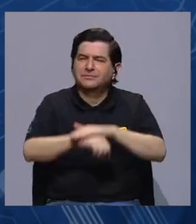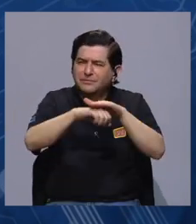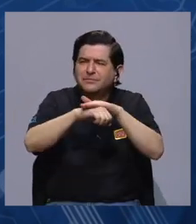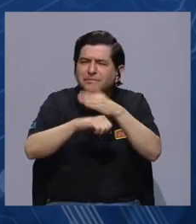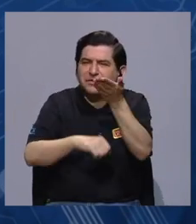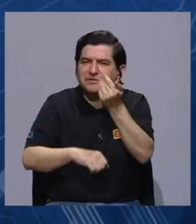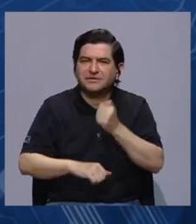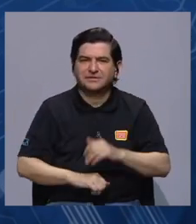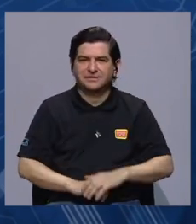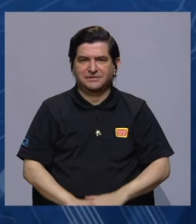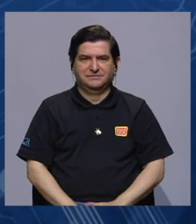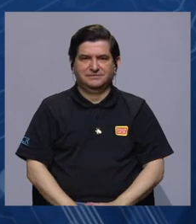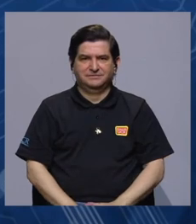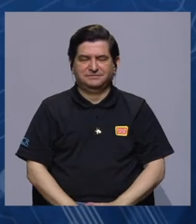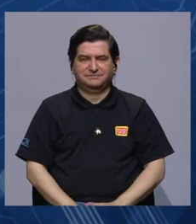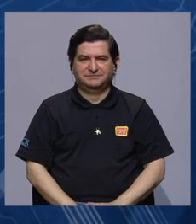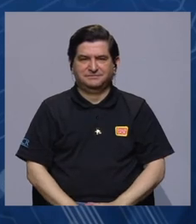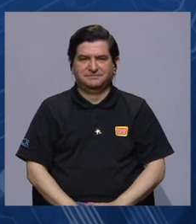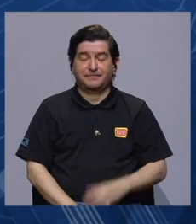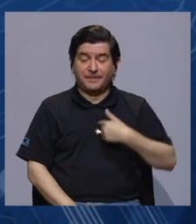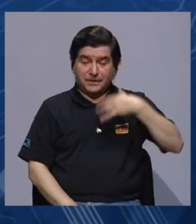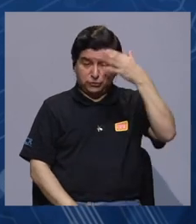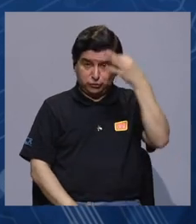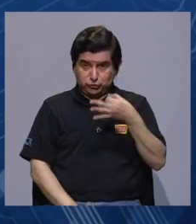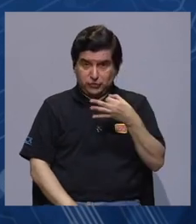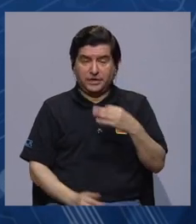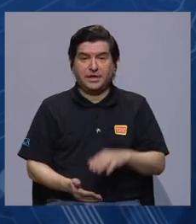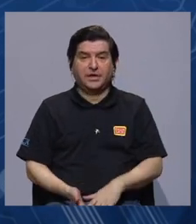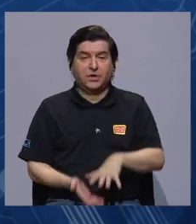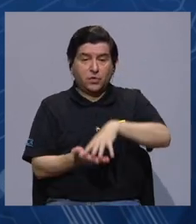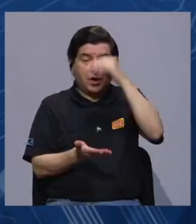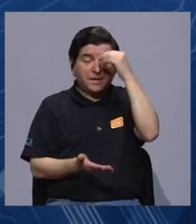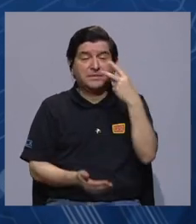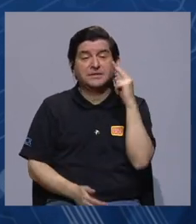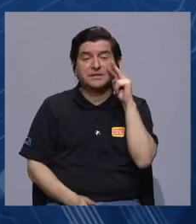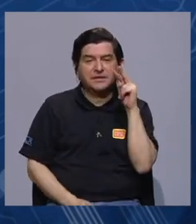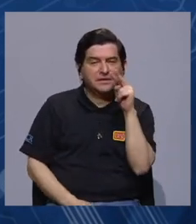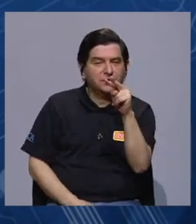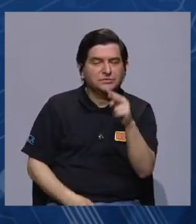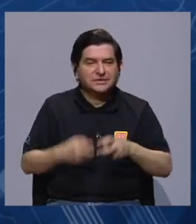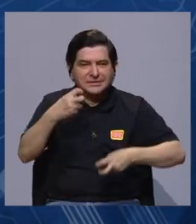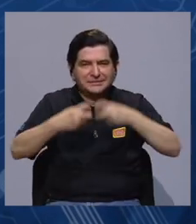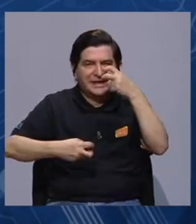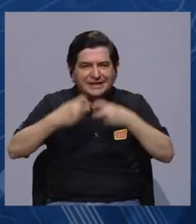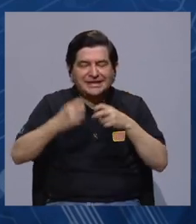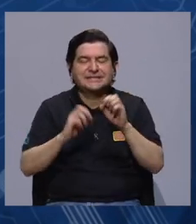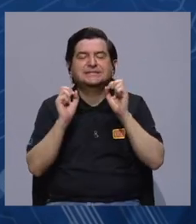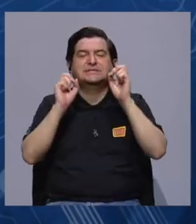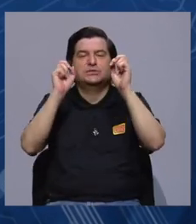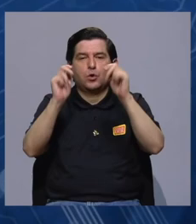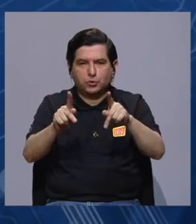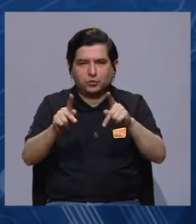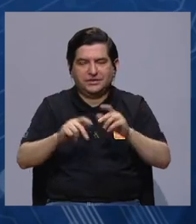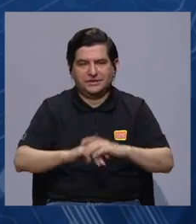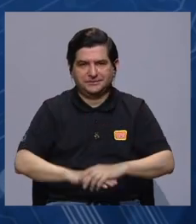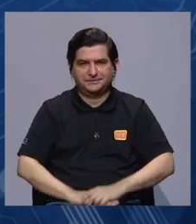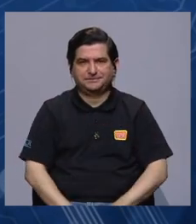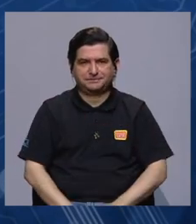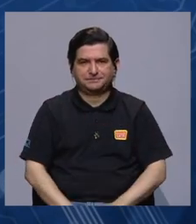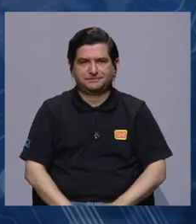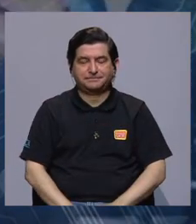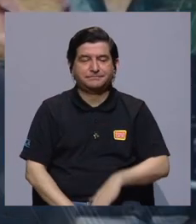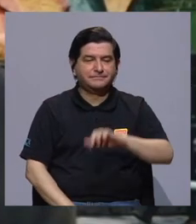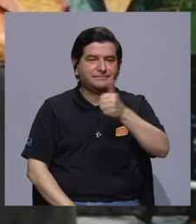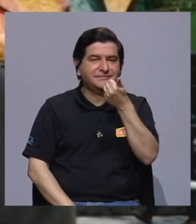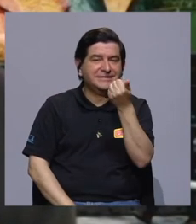por favor. Claro, yo creo que, bueno, tenemos que aprender a ver la crisis como una oportunidad. Yo